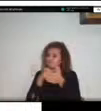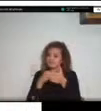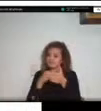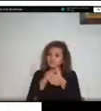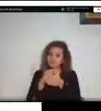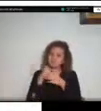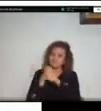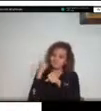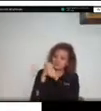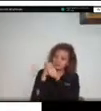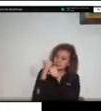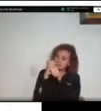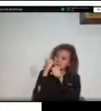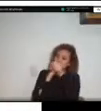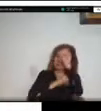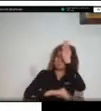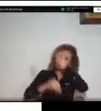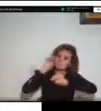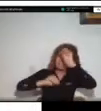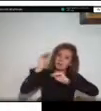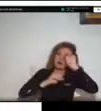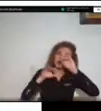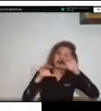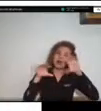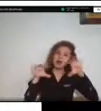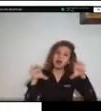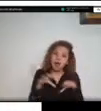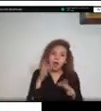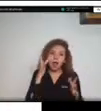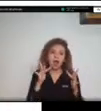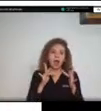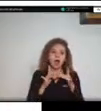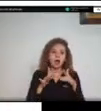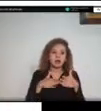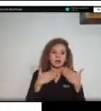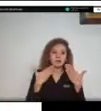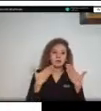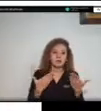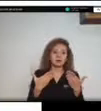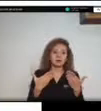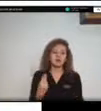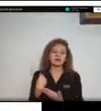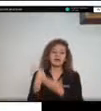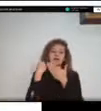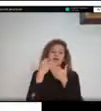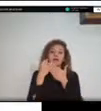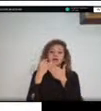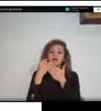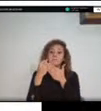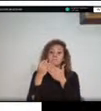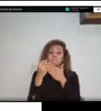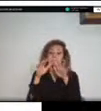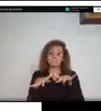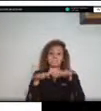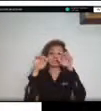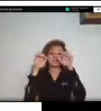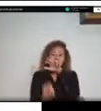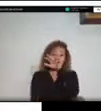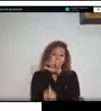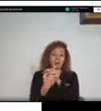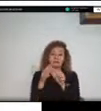actividades que nos permiten garantizar que a la hora de materializarse un evento reitero sin importar el nivel de